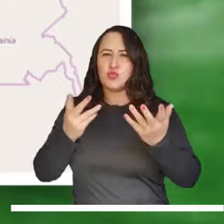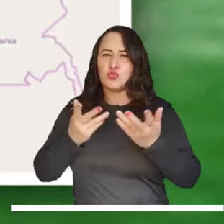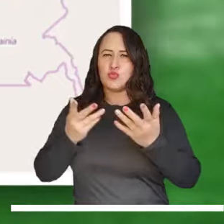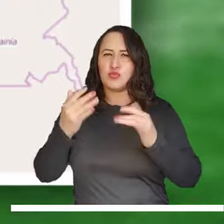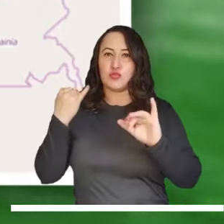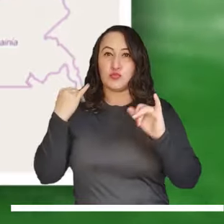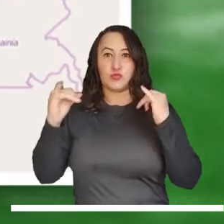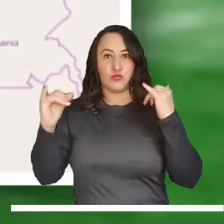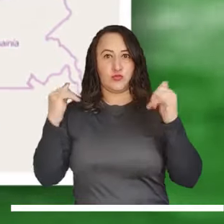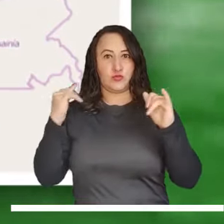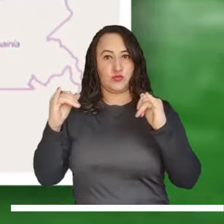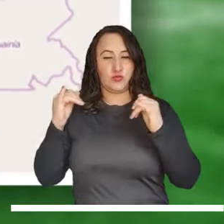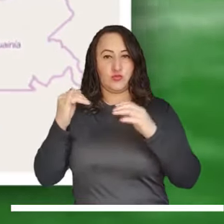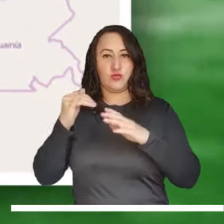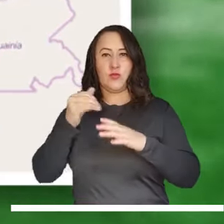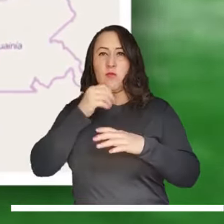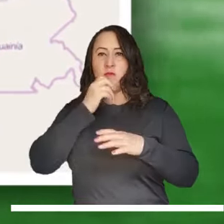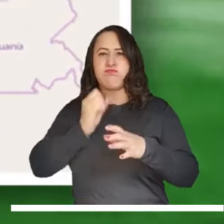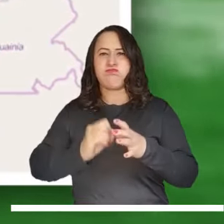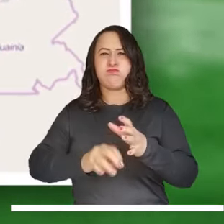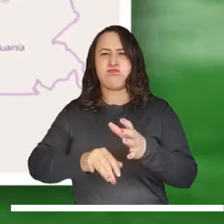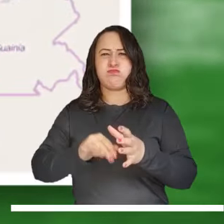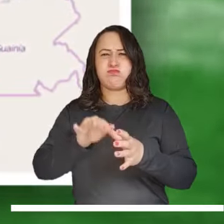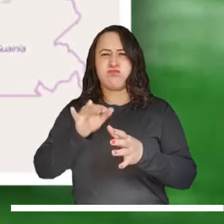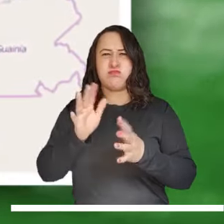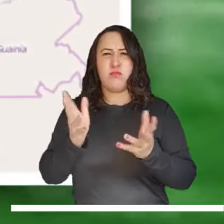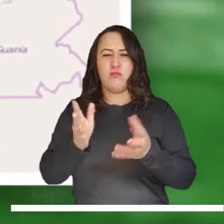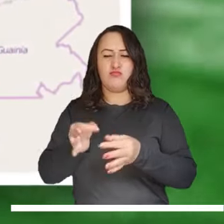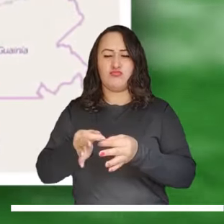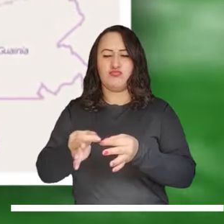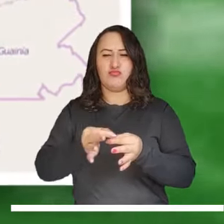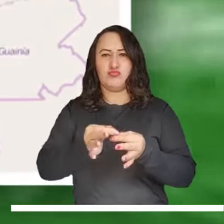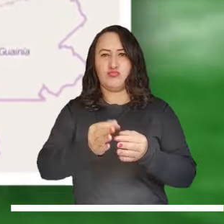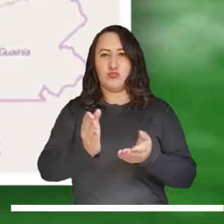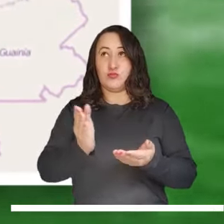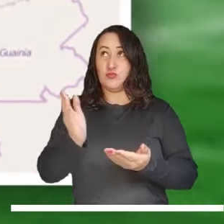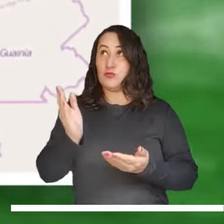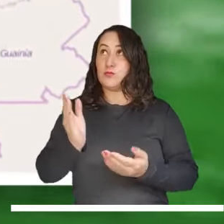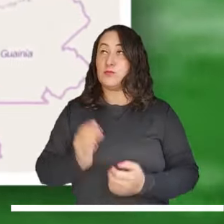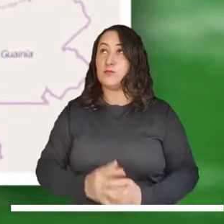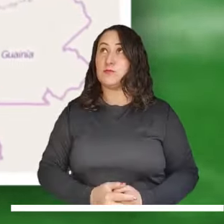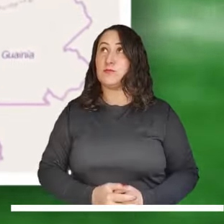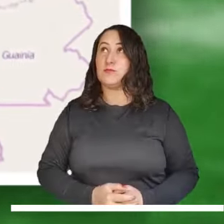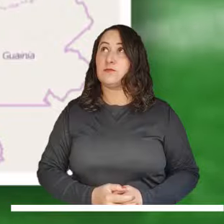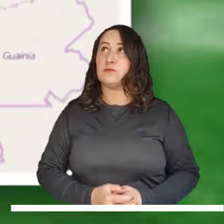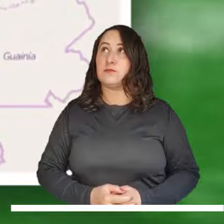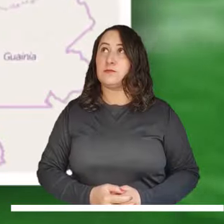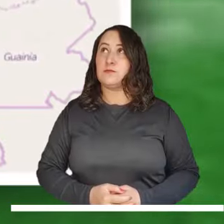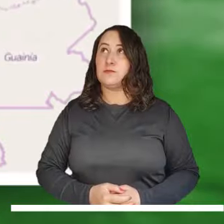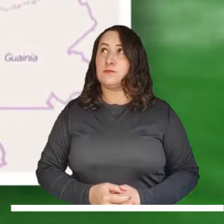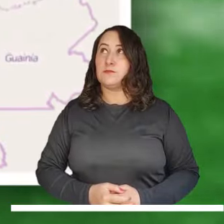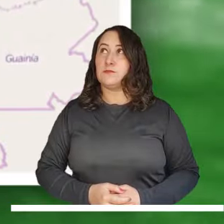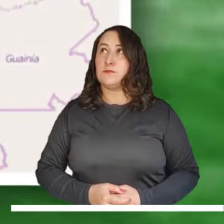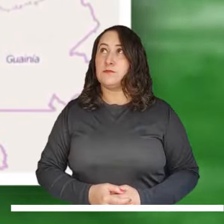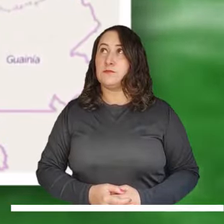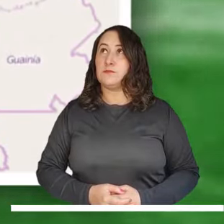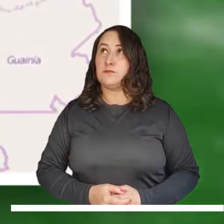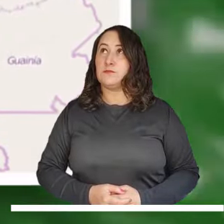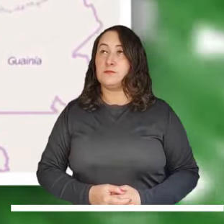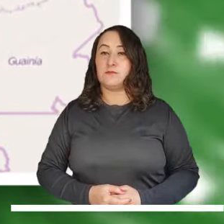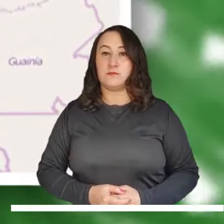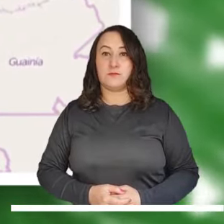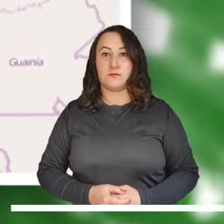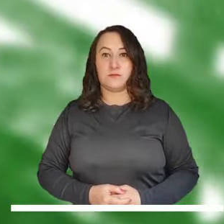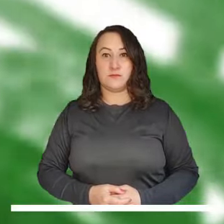Alerta roja se activa en Casanare, donde se reportan inundaciones en las veredas Brisas del Fauto y Miralindo.